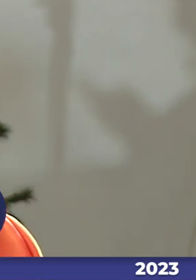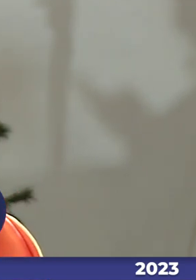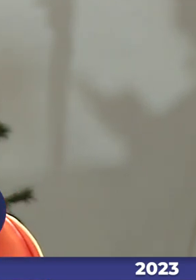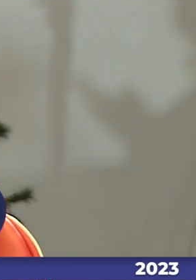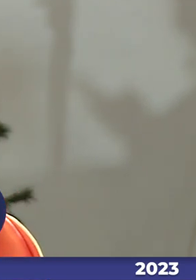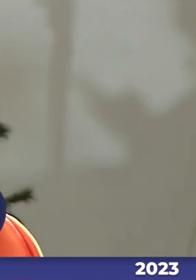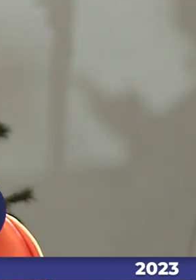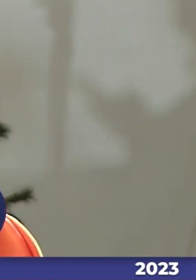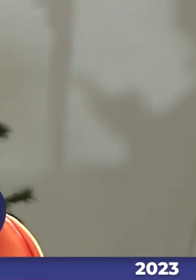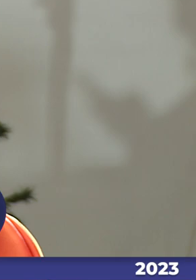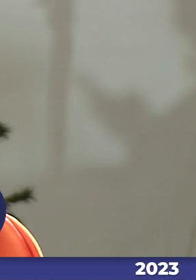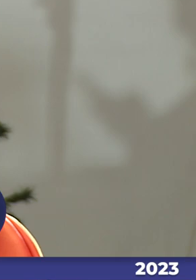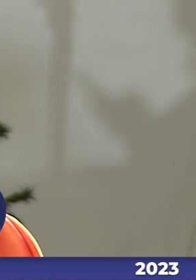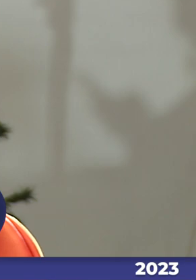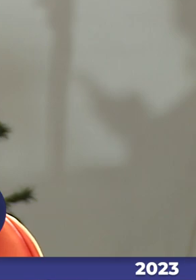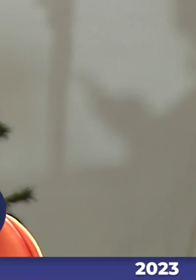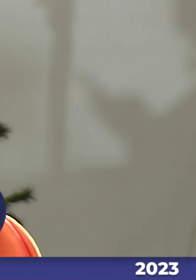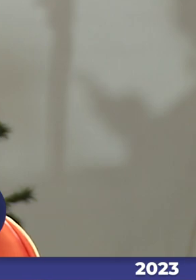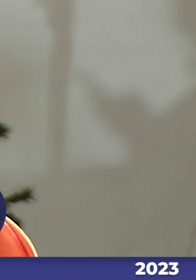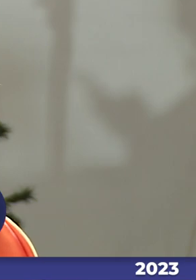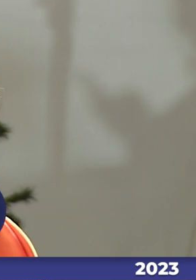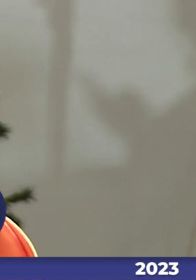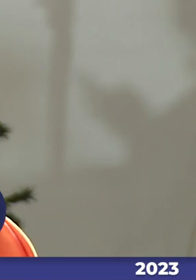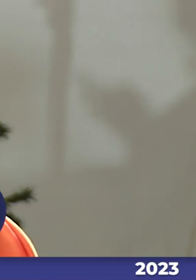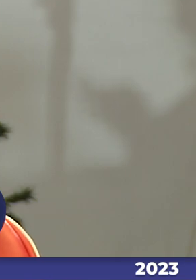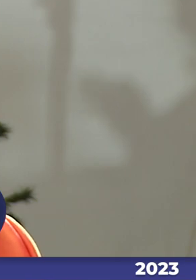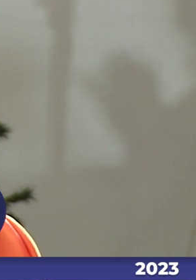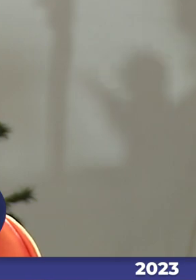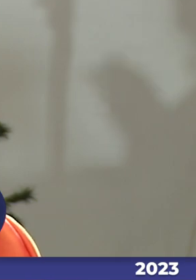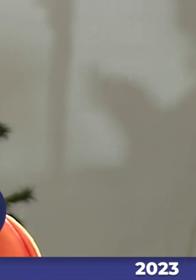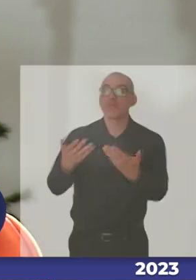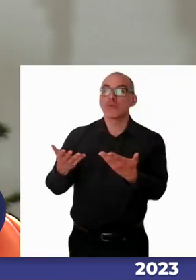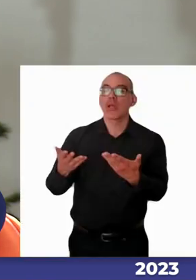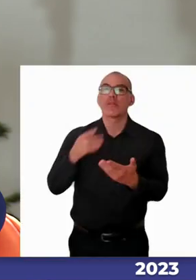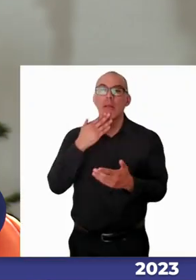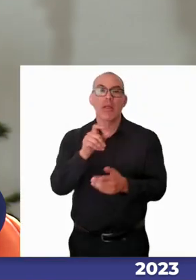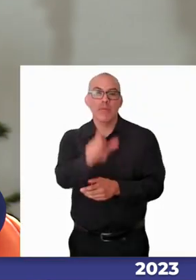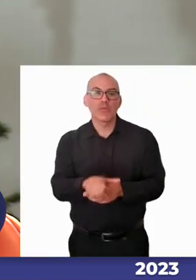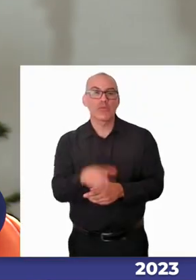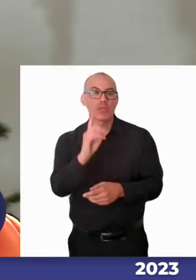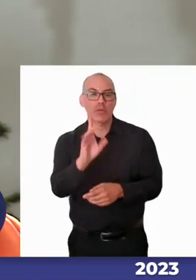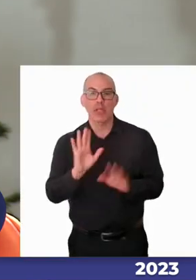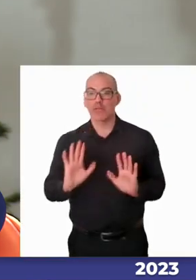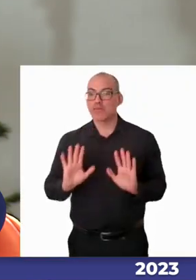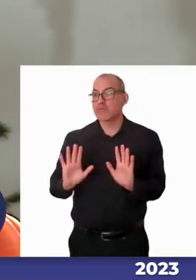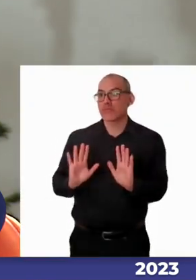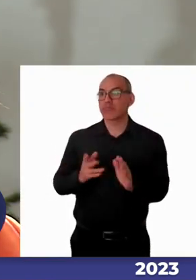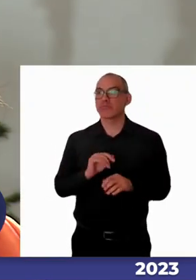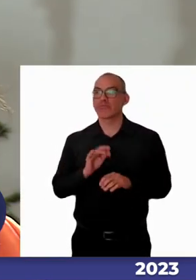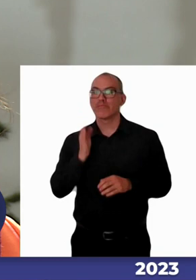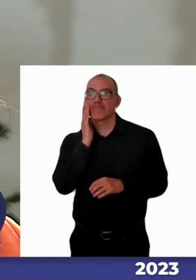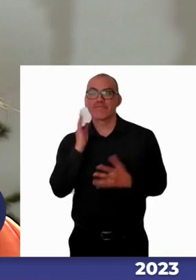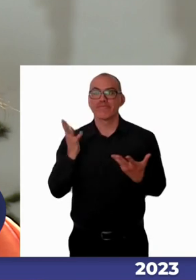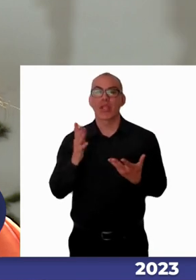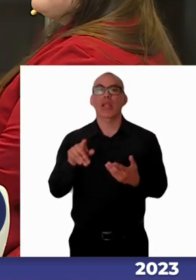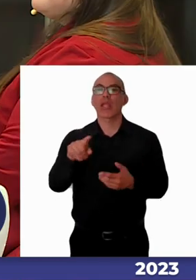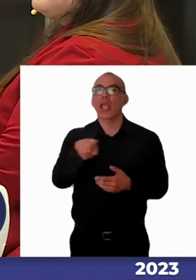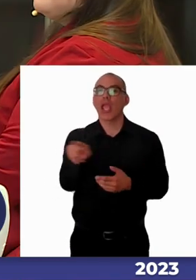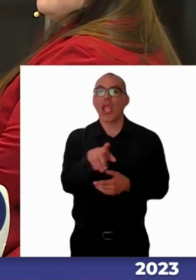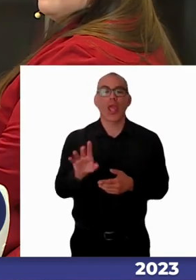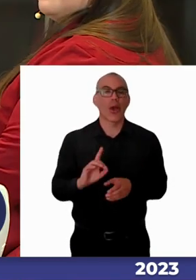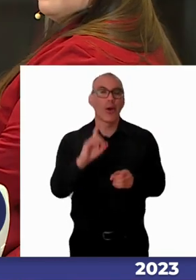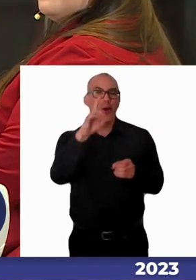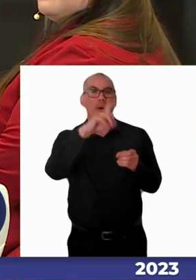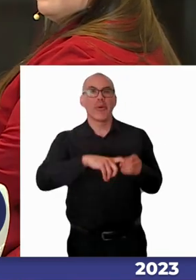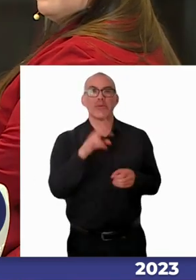institución de educación superior ver qué hace y de la persona ver qué hace o sea postular un proyecto de ese nadie que yo no sé si le alcanza